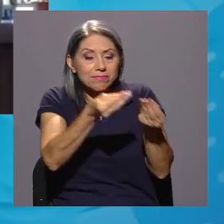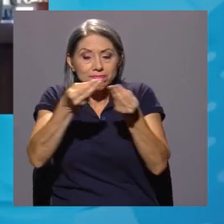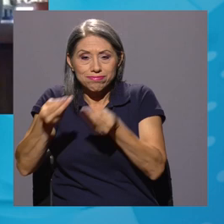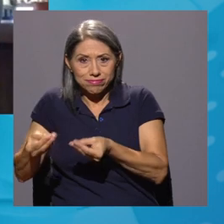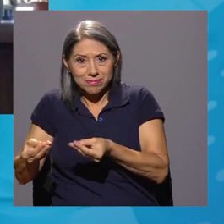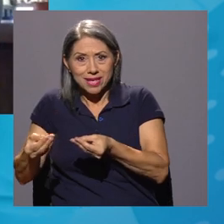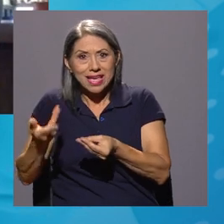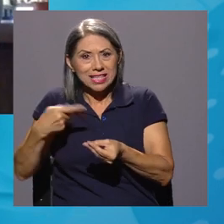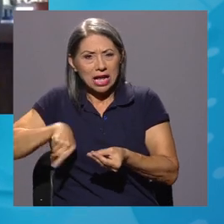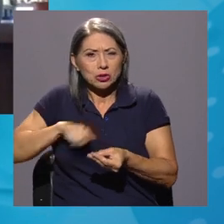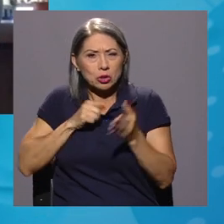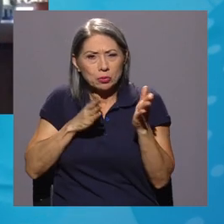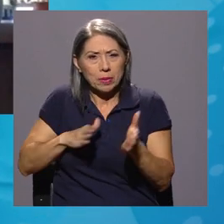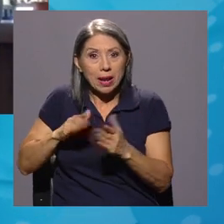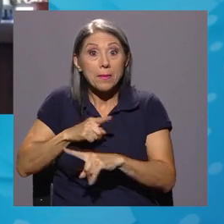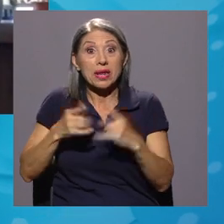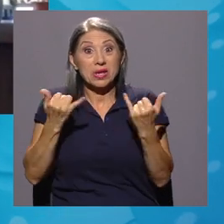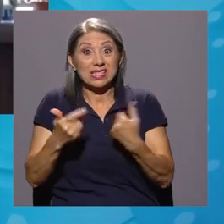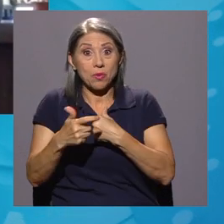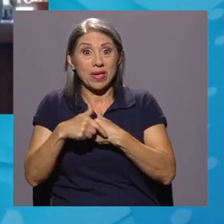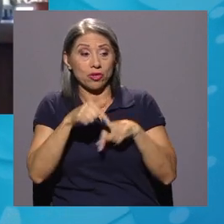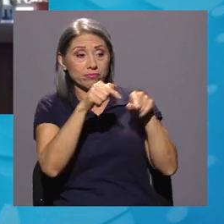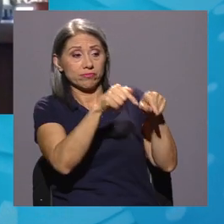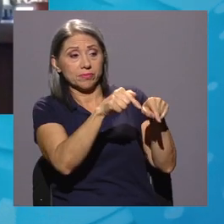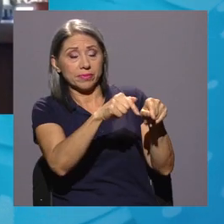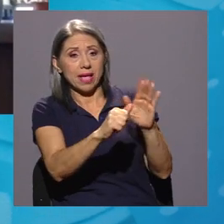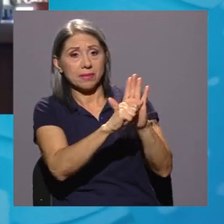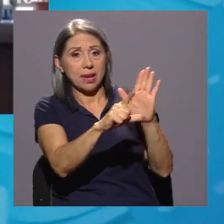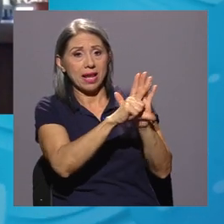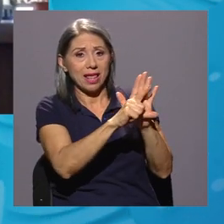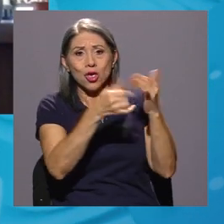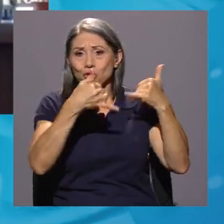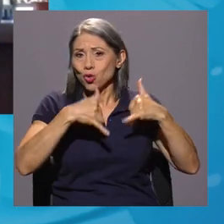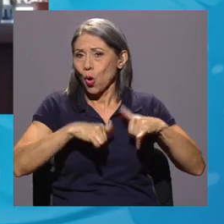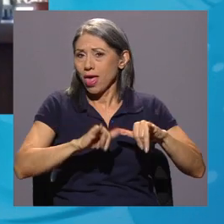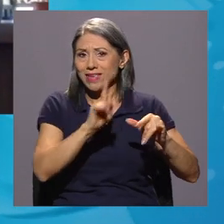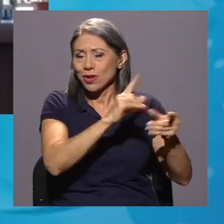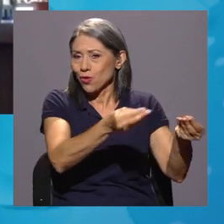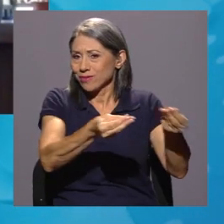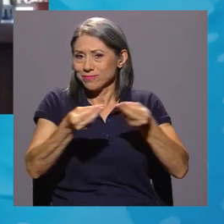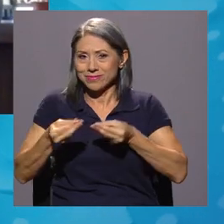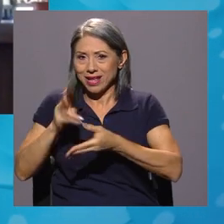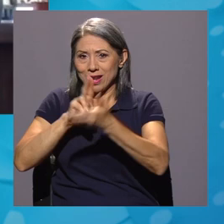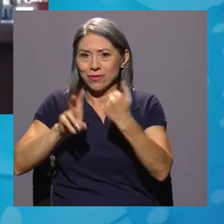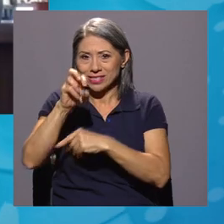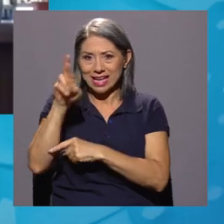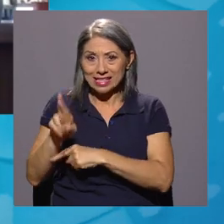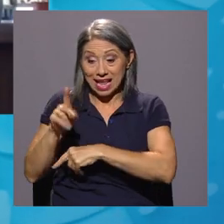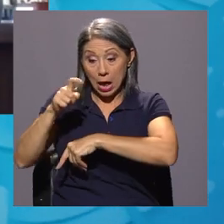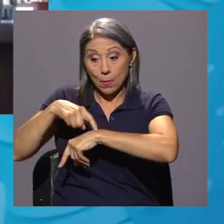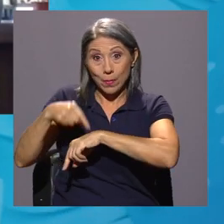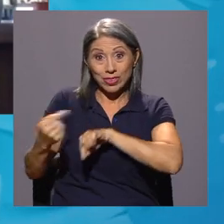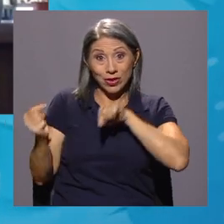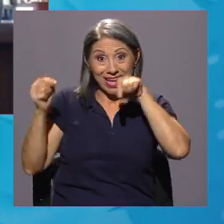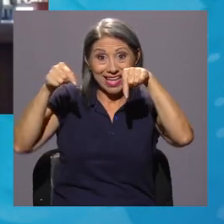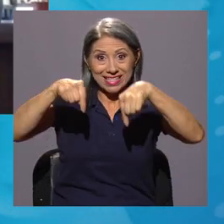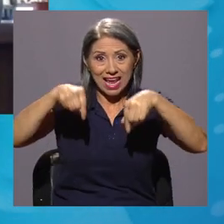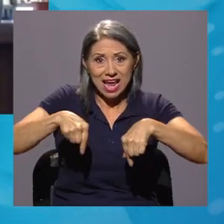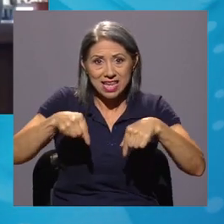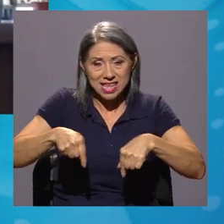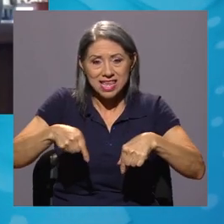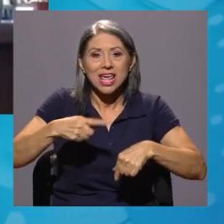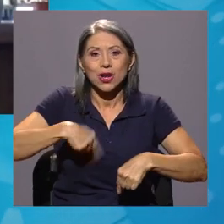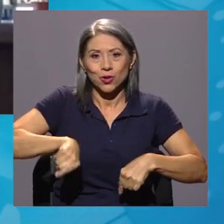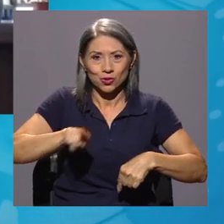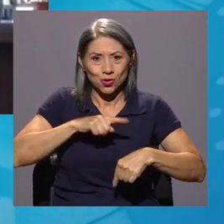en esta segunda. Pero en este momento está en la asamblea legislativa y todavía no ha llegado a la Universidad de Costa Rica. Apenas llegué aquí, vamos a